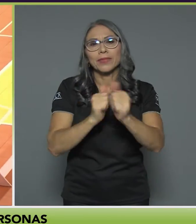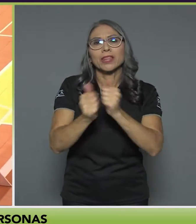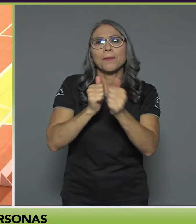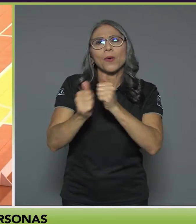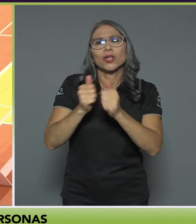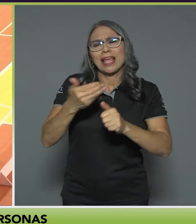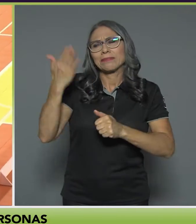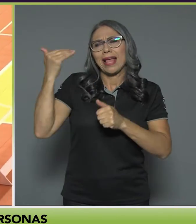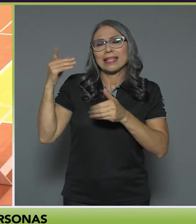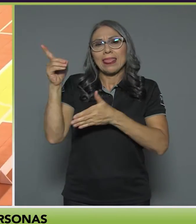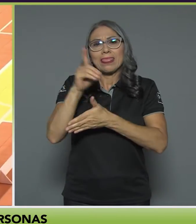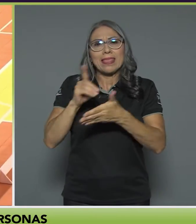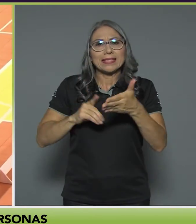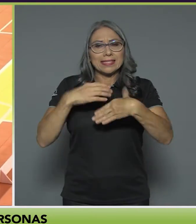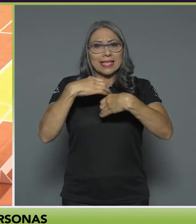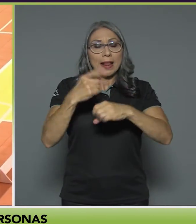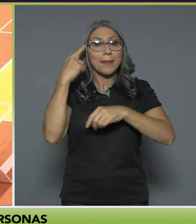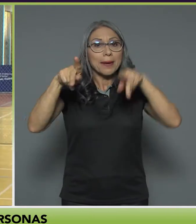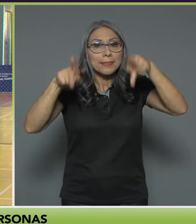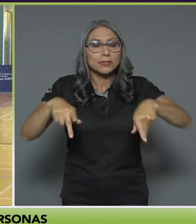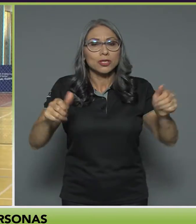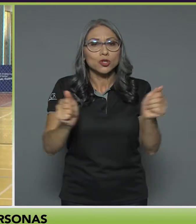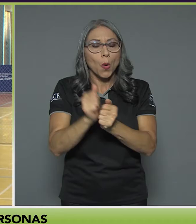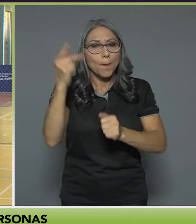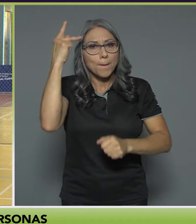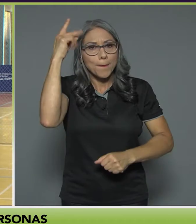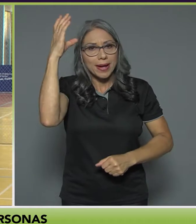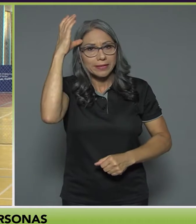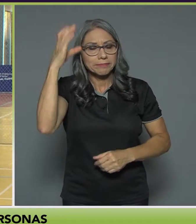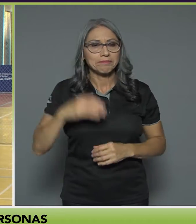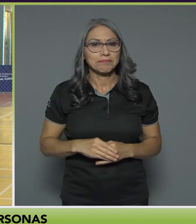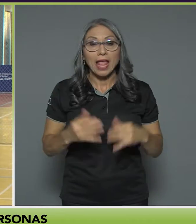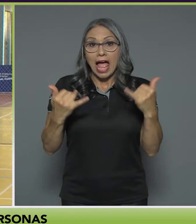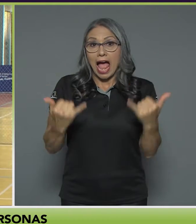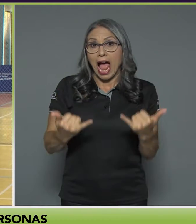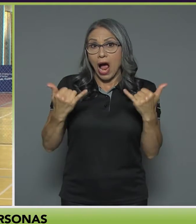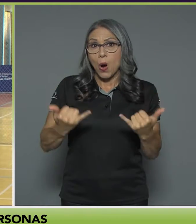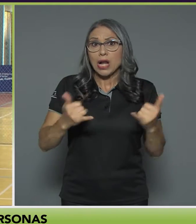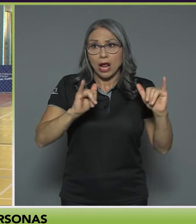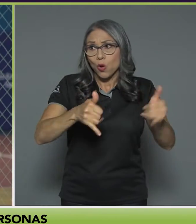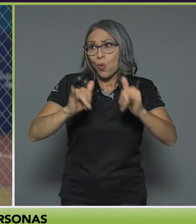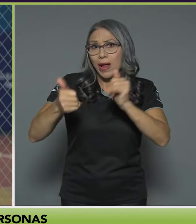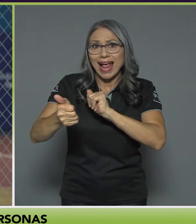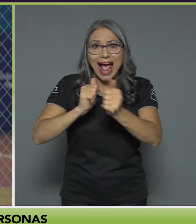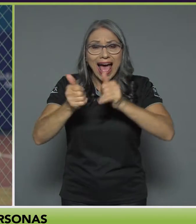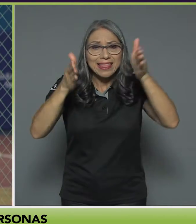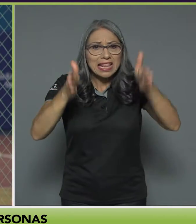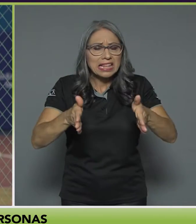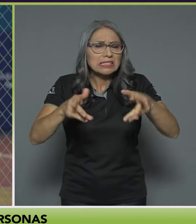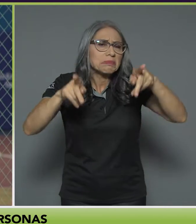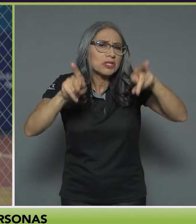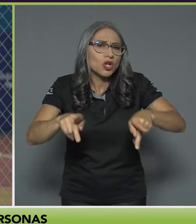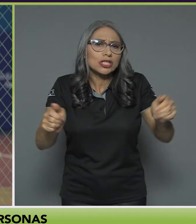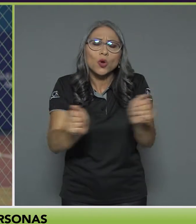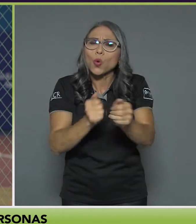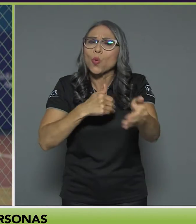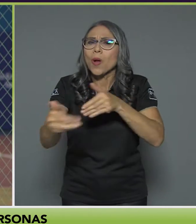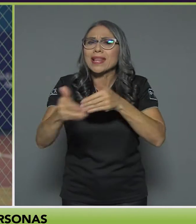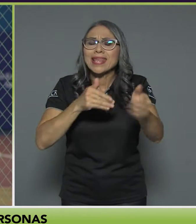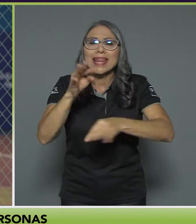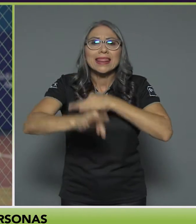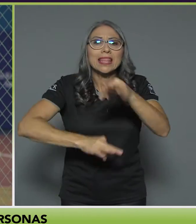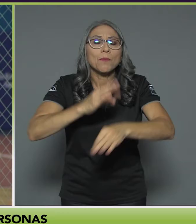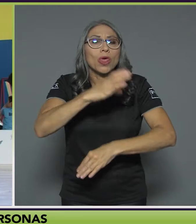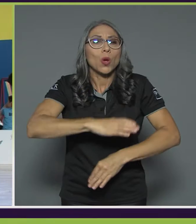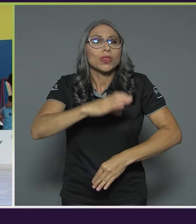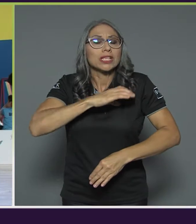inicialmente para personas con parálisis cerebral. Ahora es jugado por atletas que tienen cualquier tipo de condición neurológica